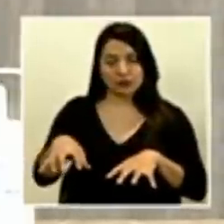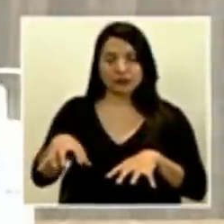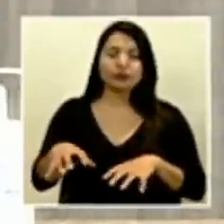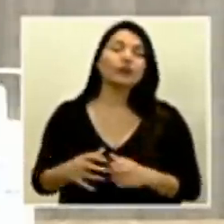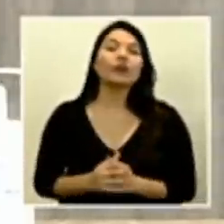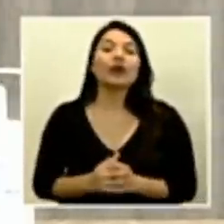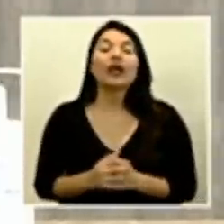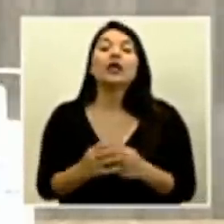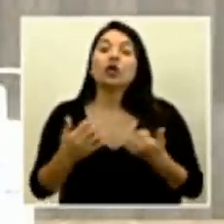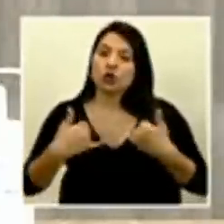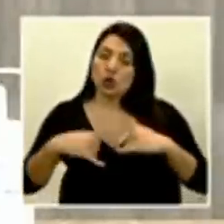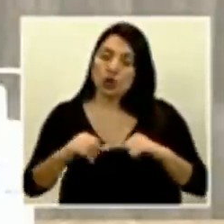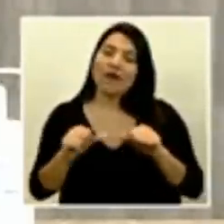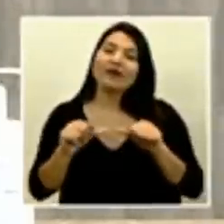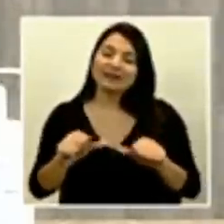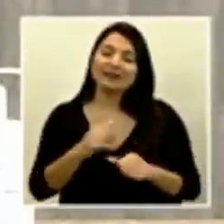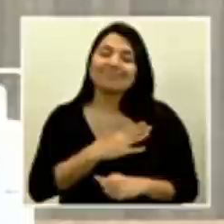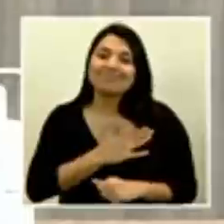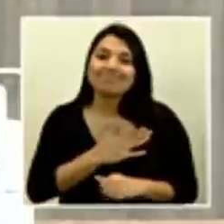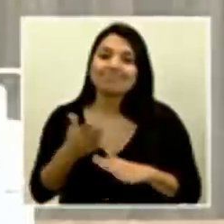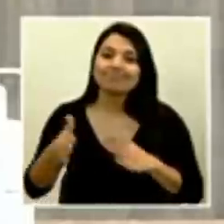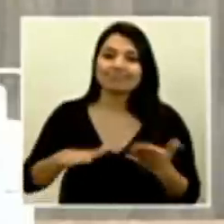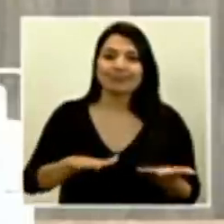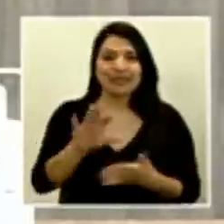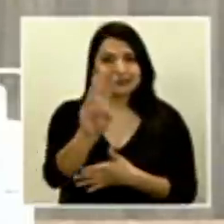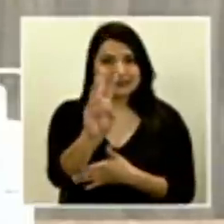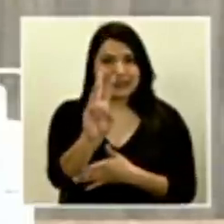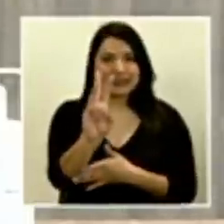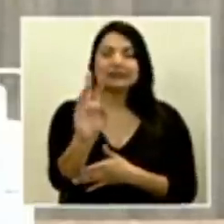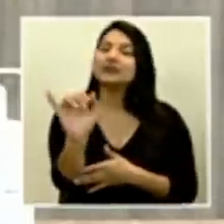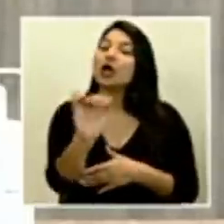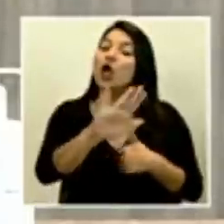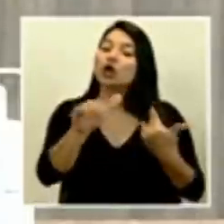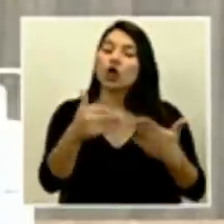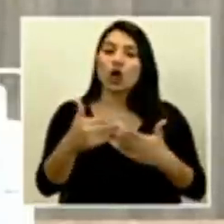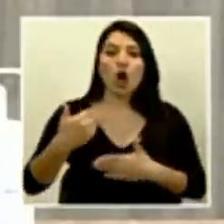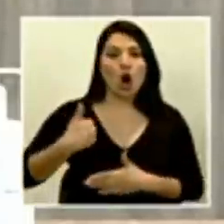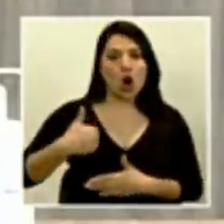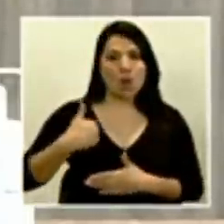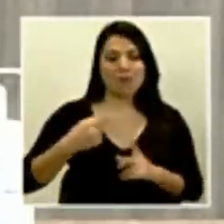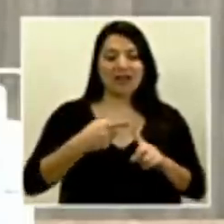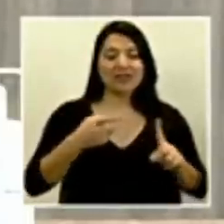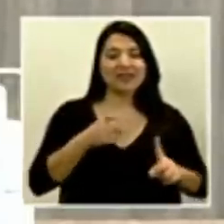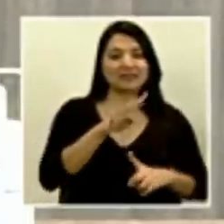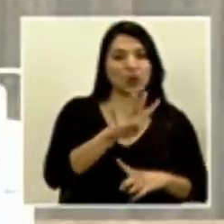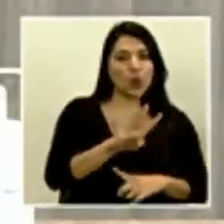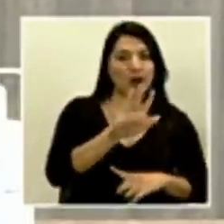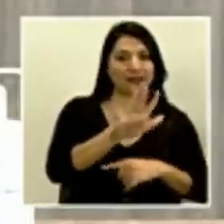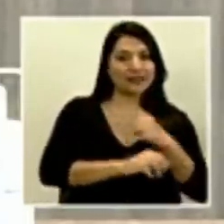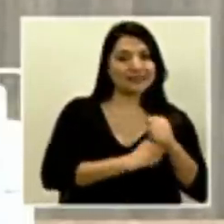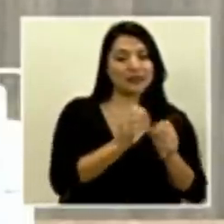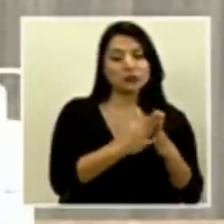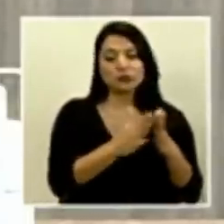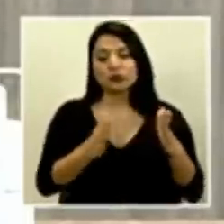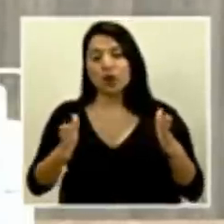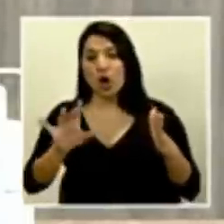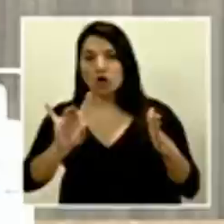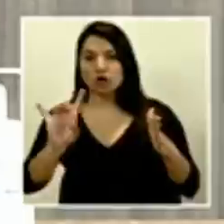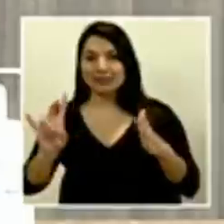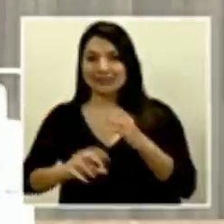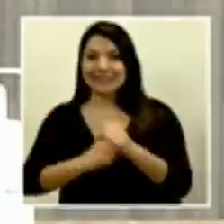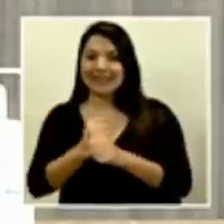de los lamentables fallecimientos, son 6, todos hombres con un rango de edad de 45 a 87